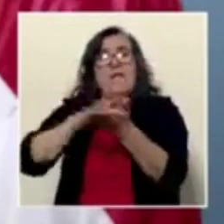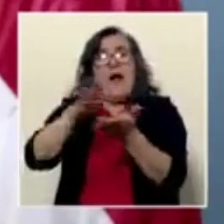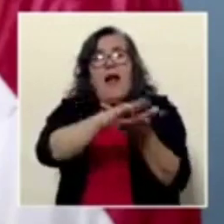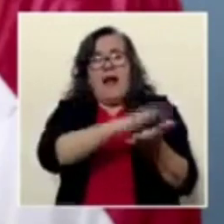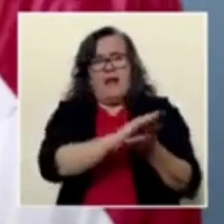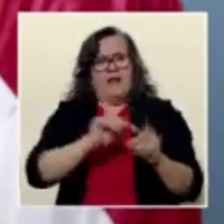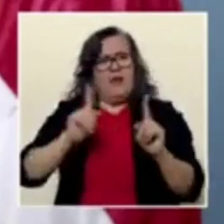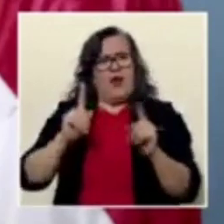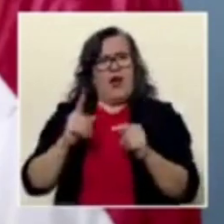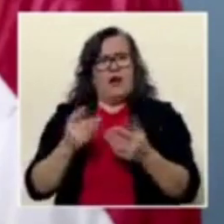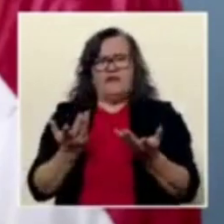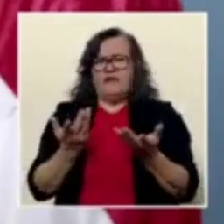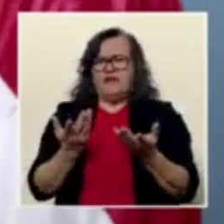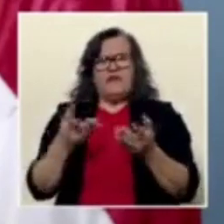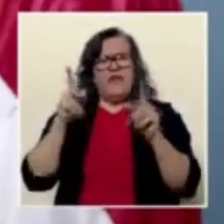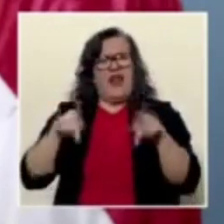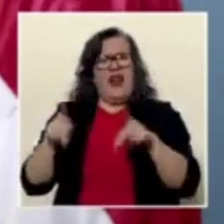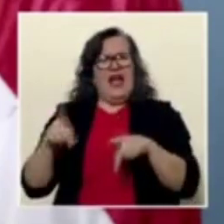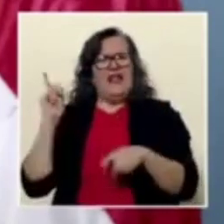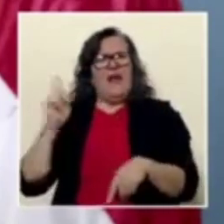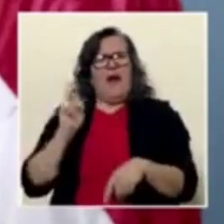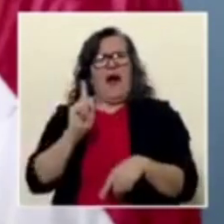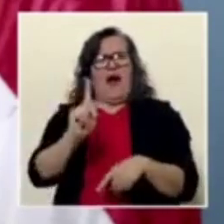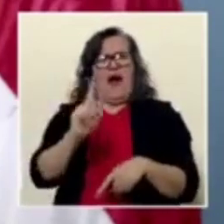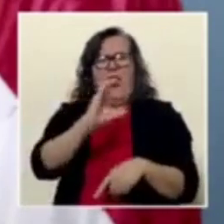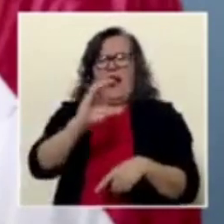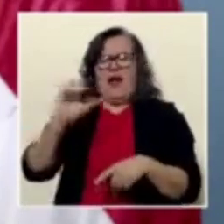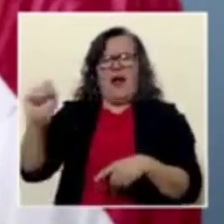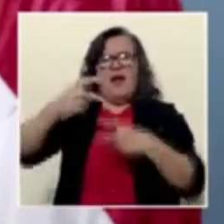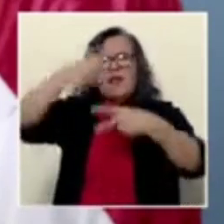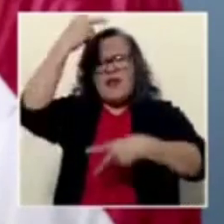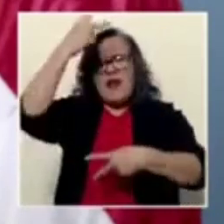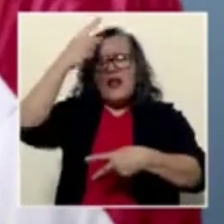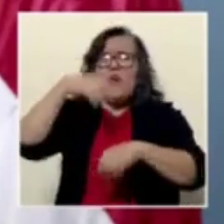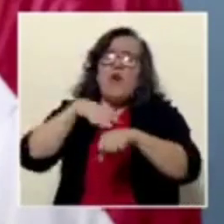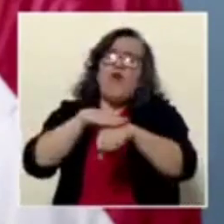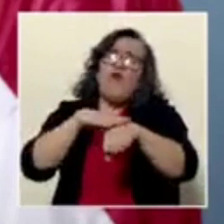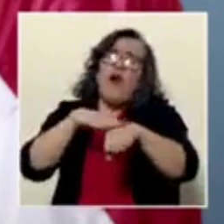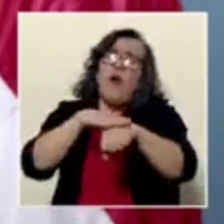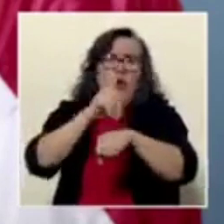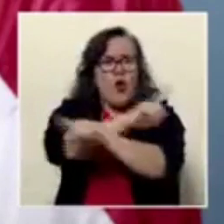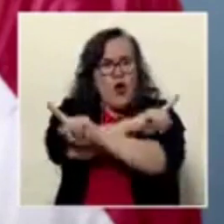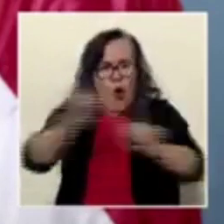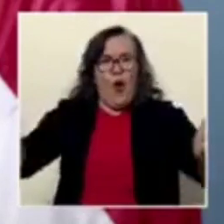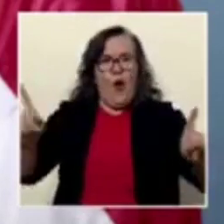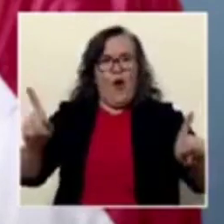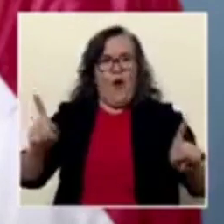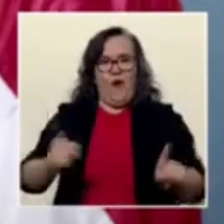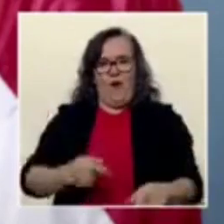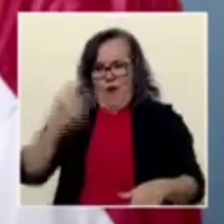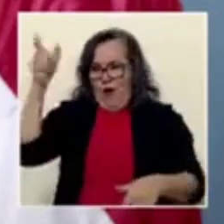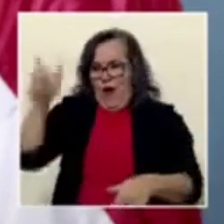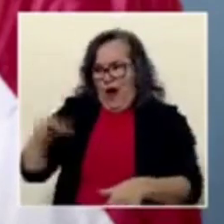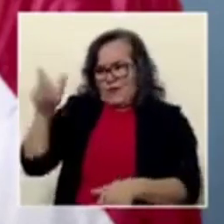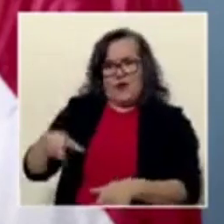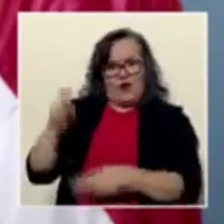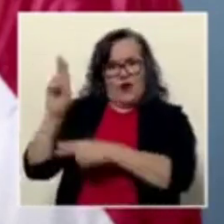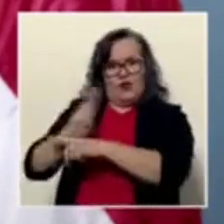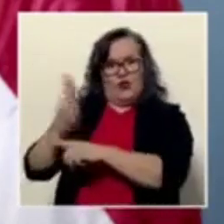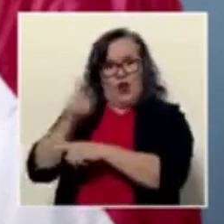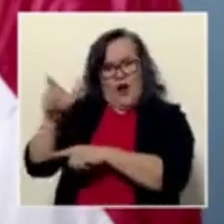como que fuera a pedir un favor. No es un favor. Están pagando por el servicio.